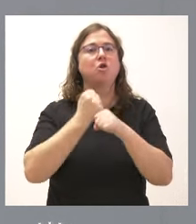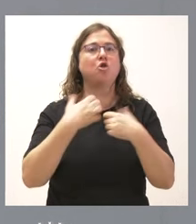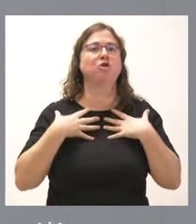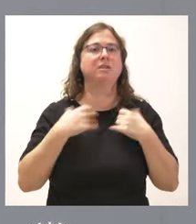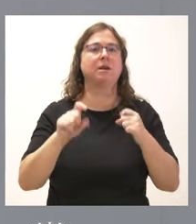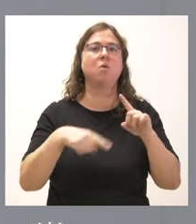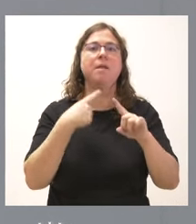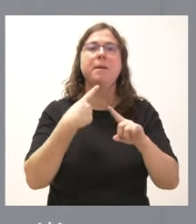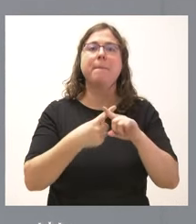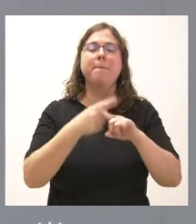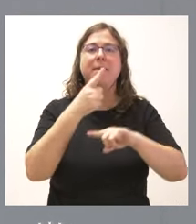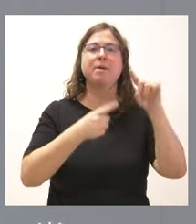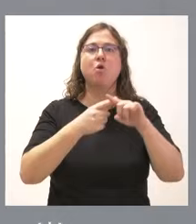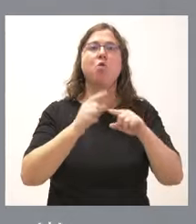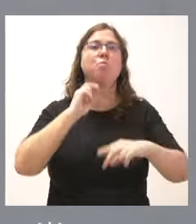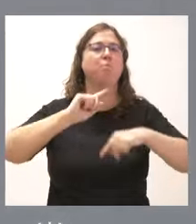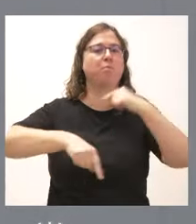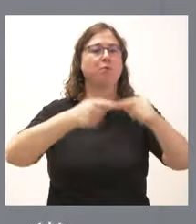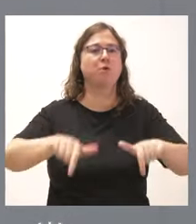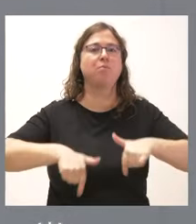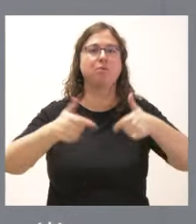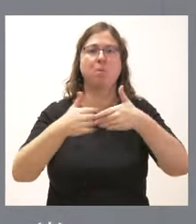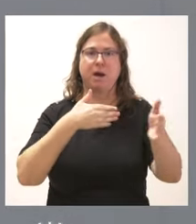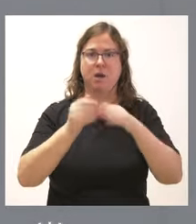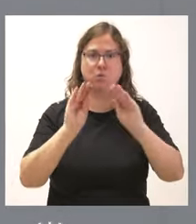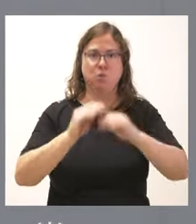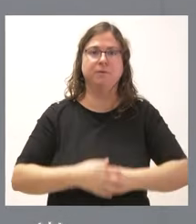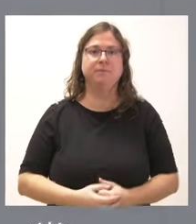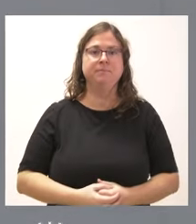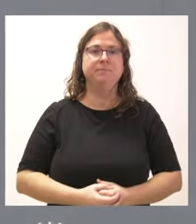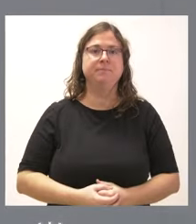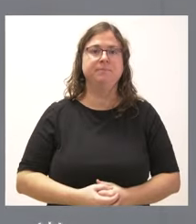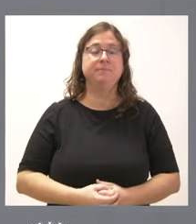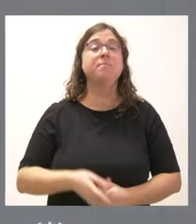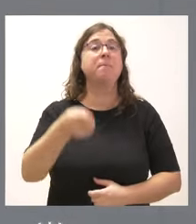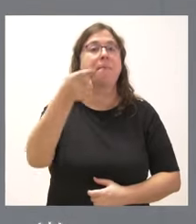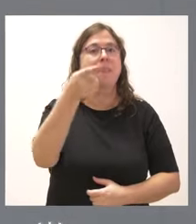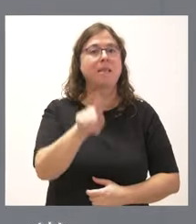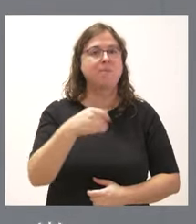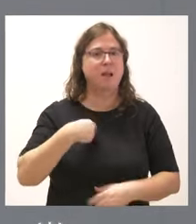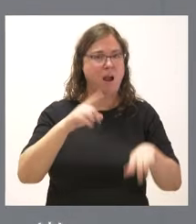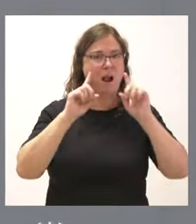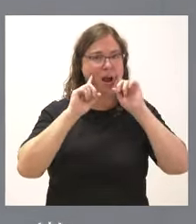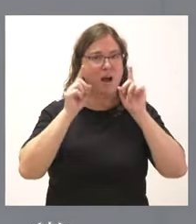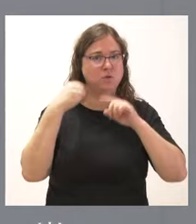que puedan derivarse de los residuos producidos y de su manipulación. También en este caso